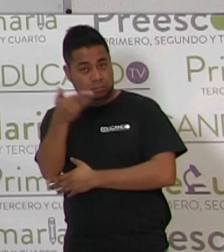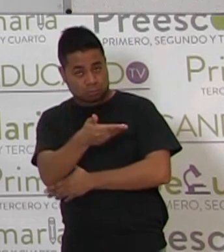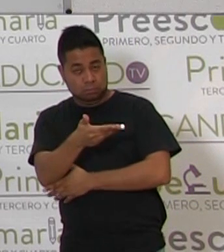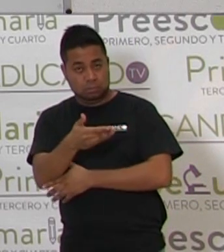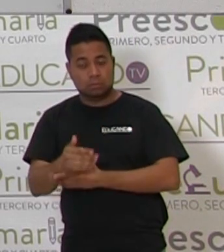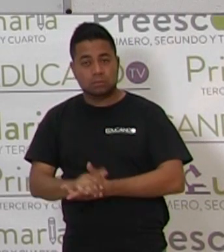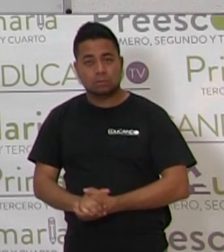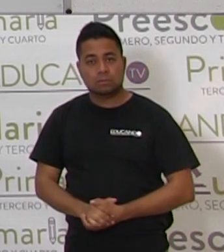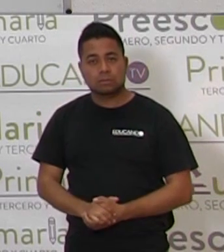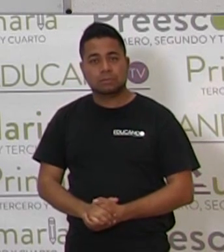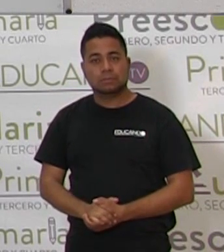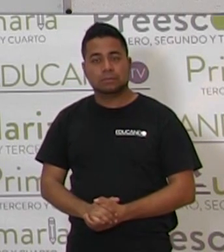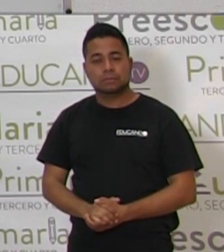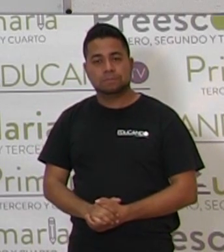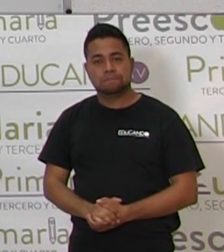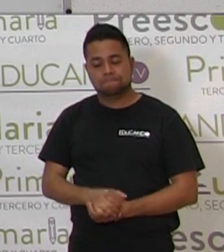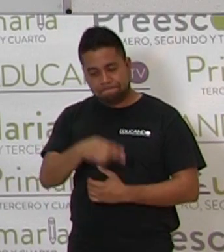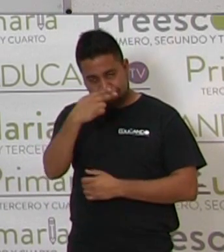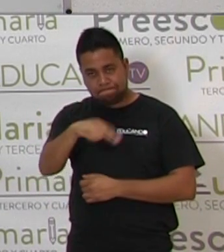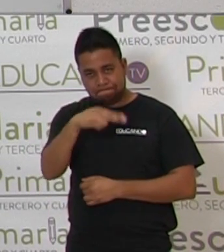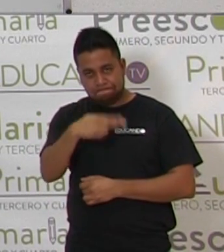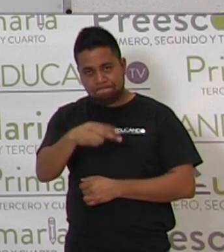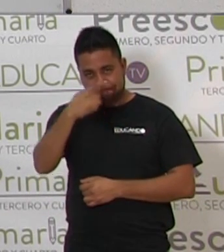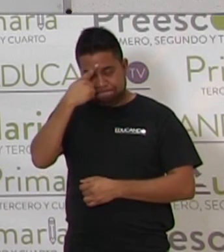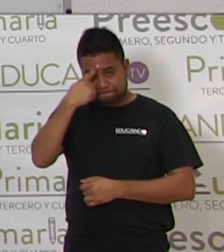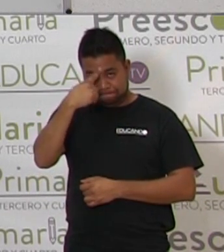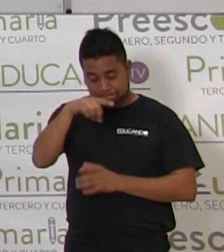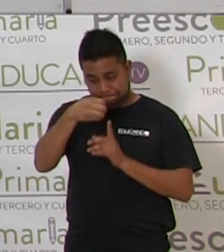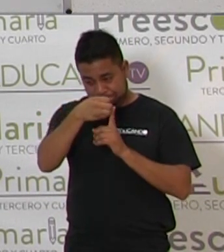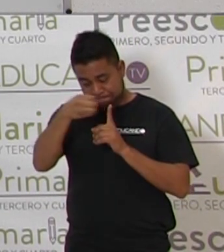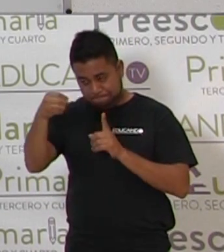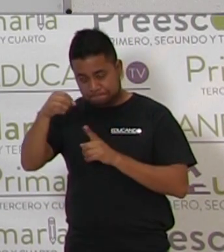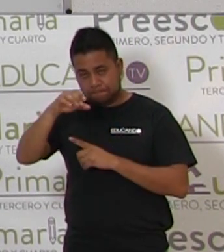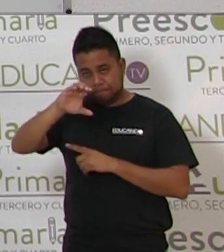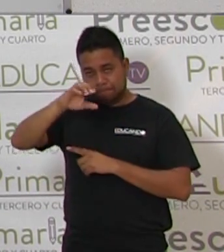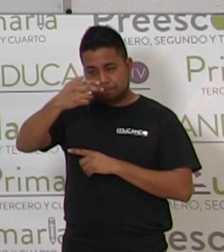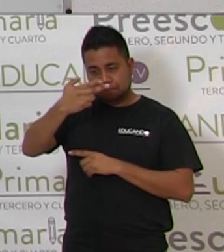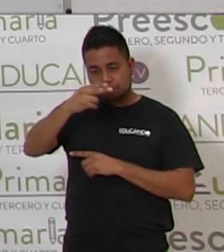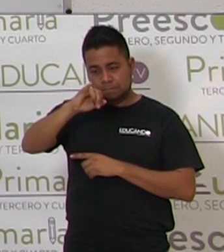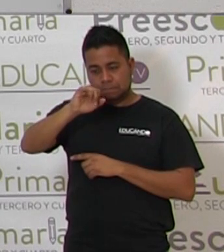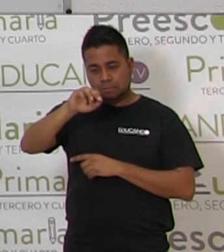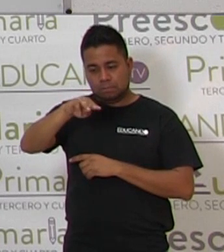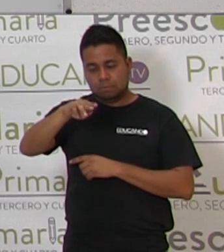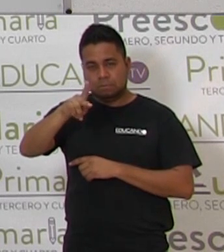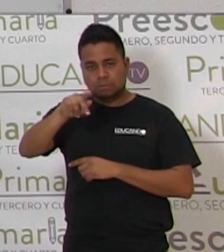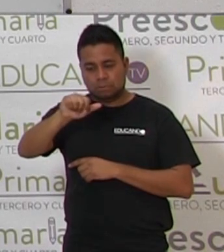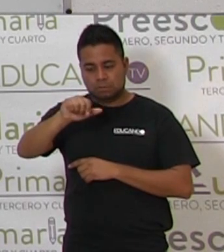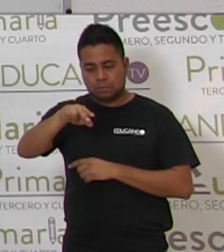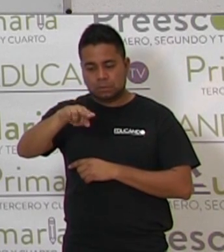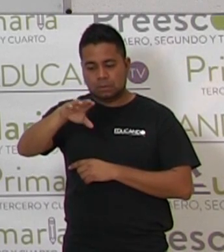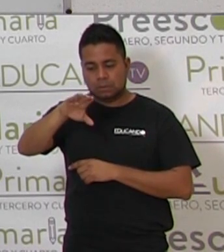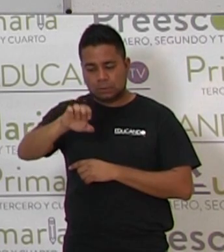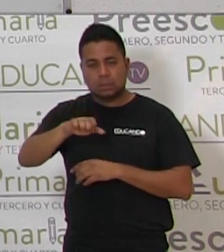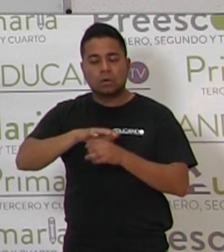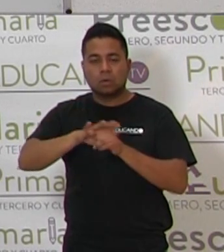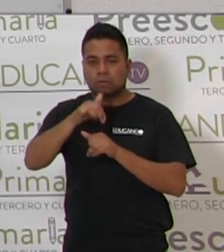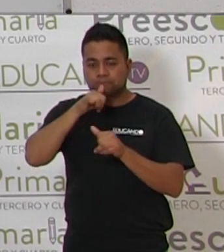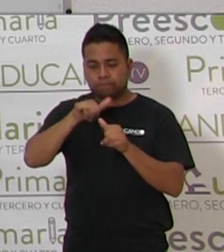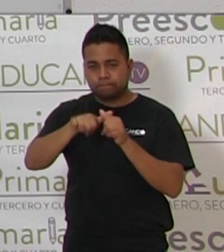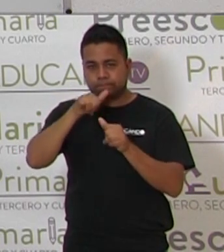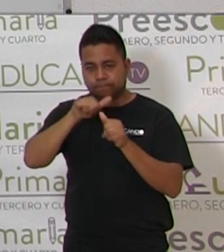En su nombre de chimpancé tiene varias vocales. ¿Qué vocales observas que tiene aquí?